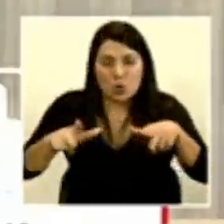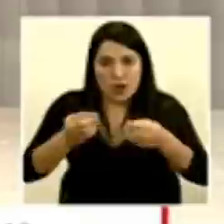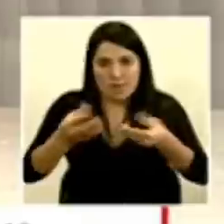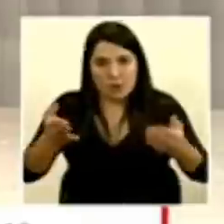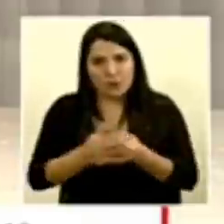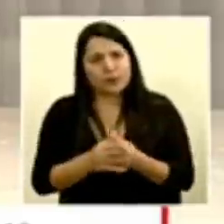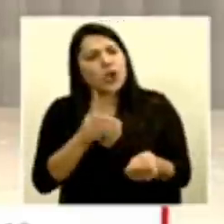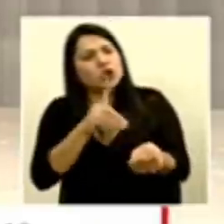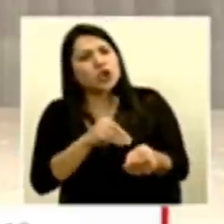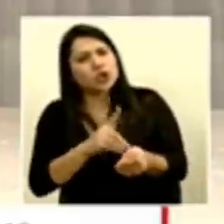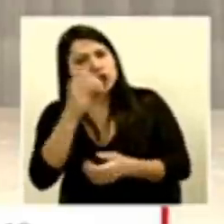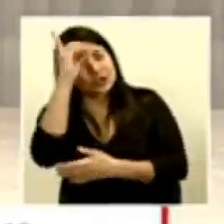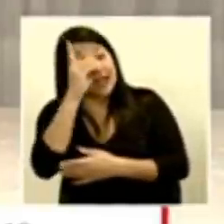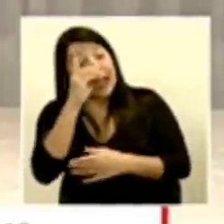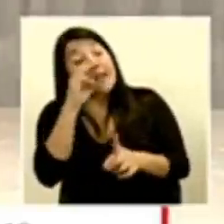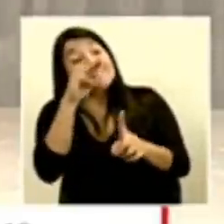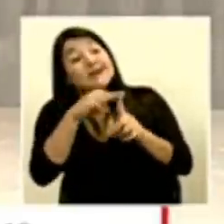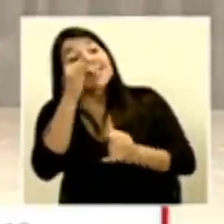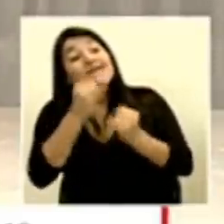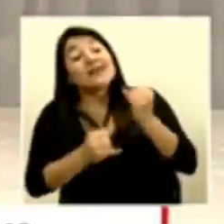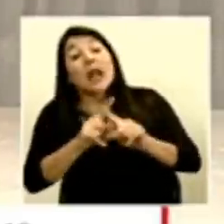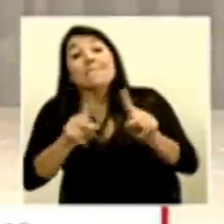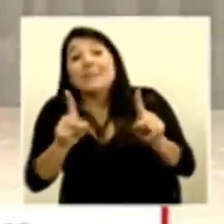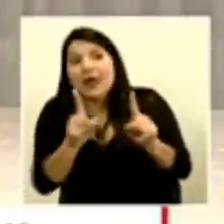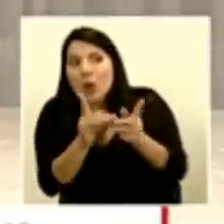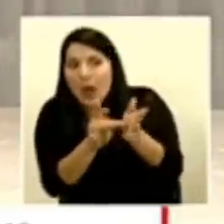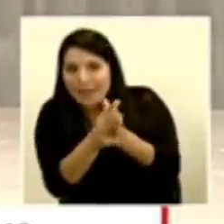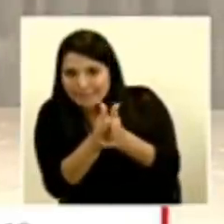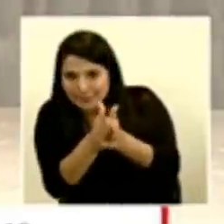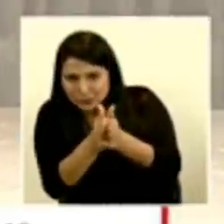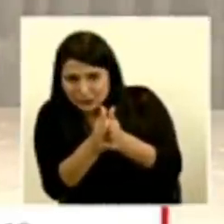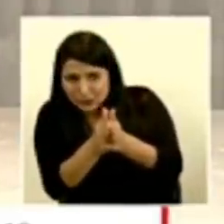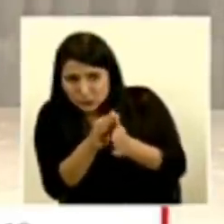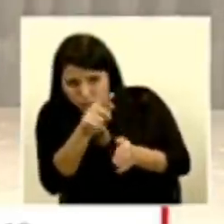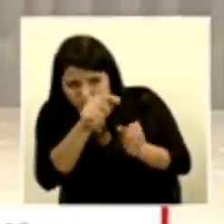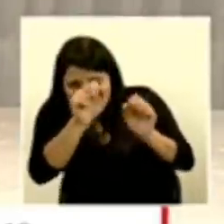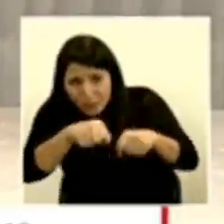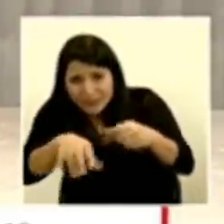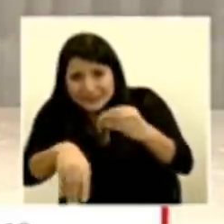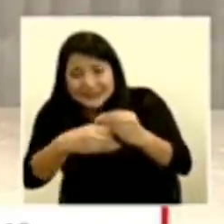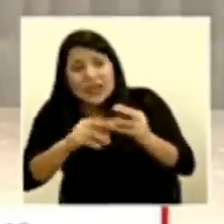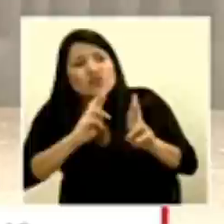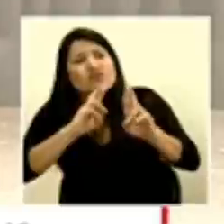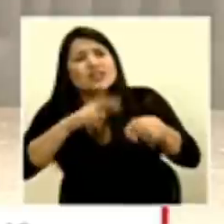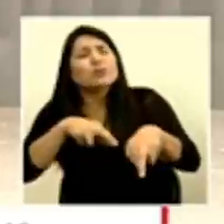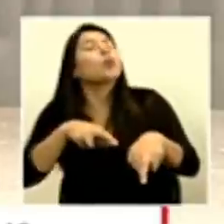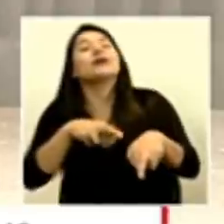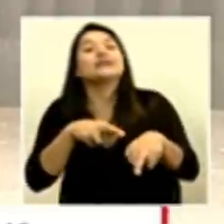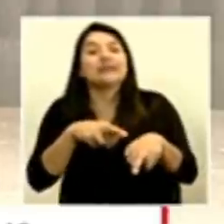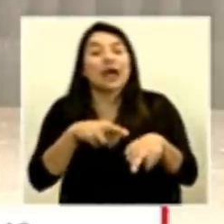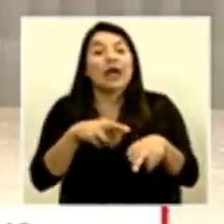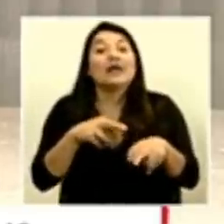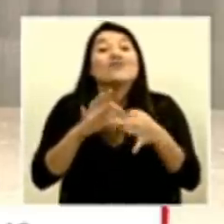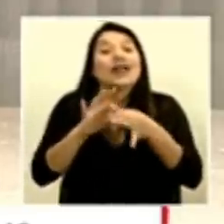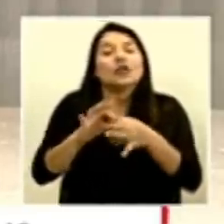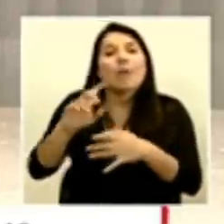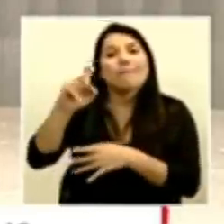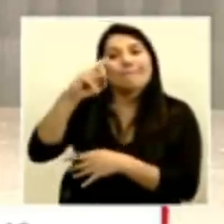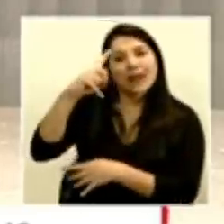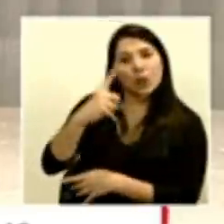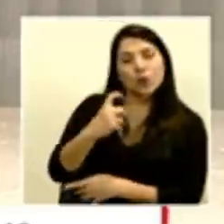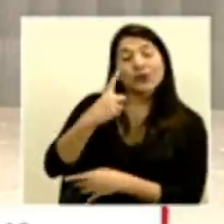Salas su mensaje final pero aprovechando su mensaje final podemos responder de una vez la consulta que nos hacen los colegas de SINART